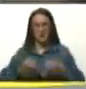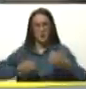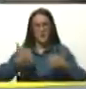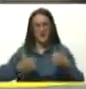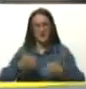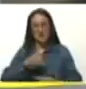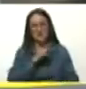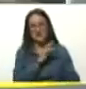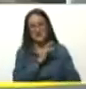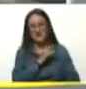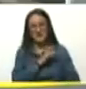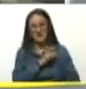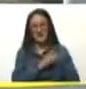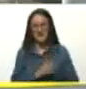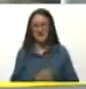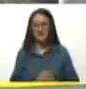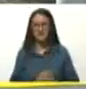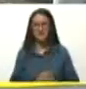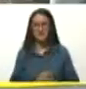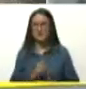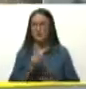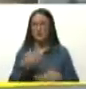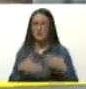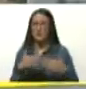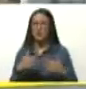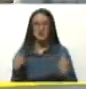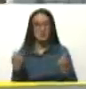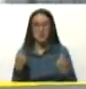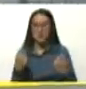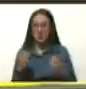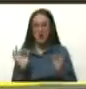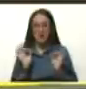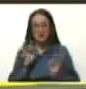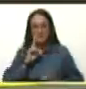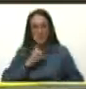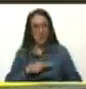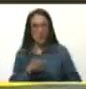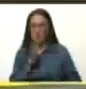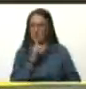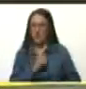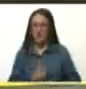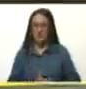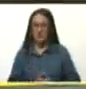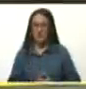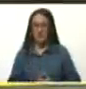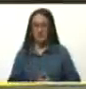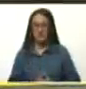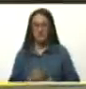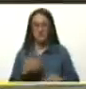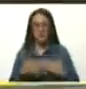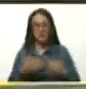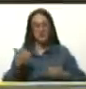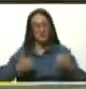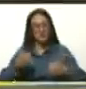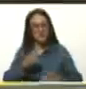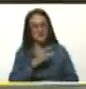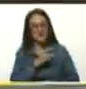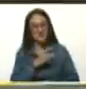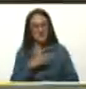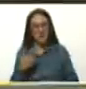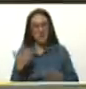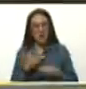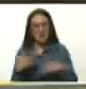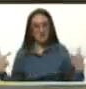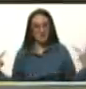chileno, que no fue un proceso popular originario. Al proceso chileno le cortaron las